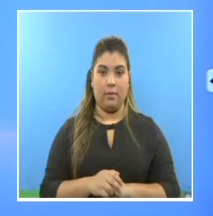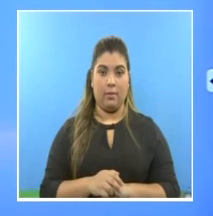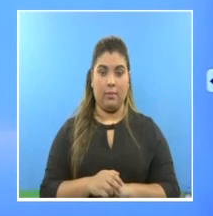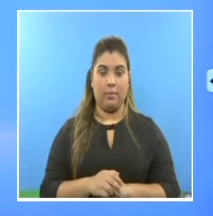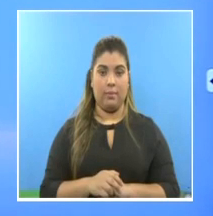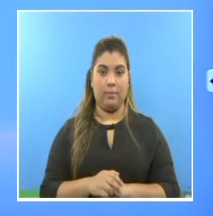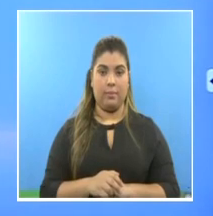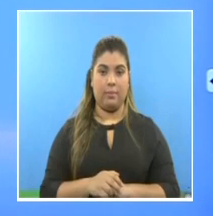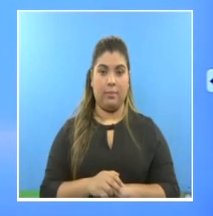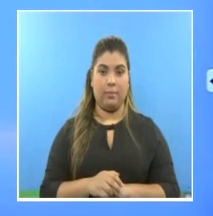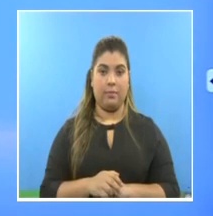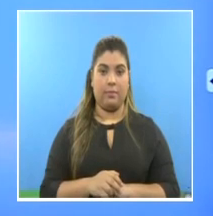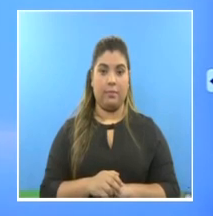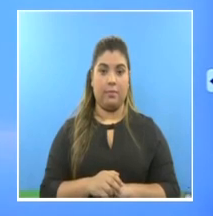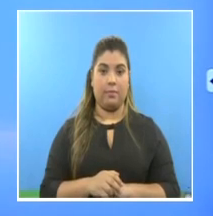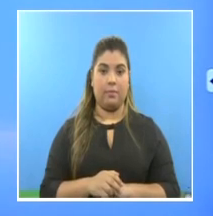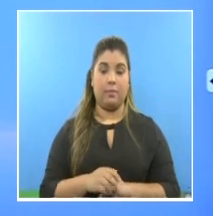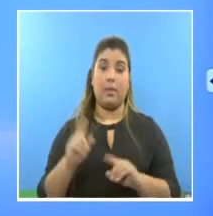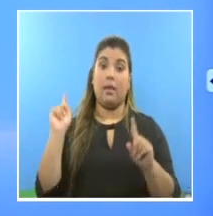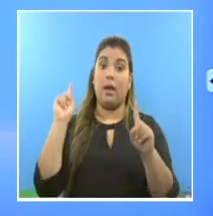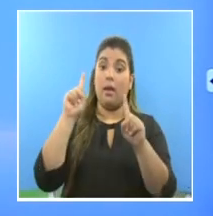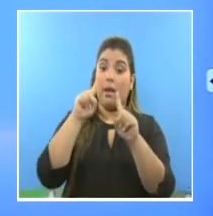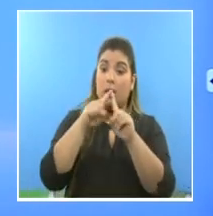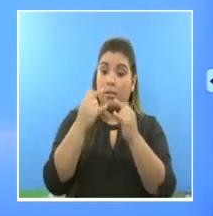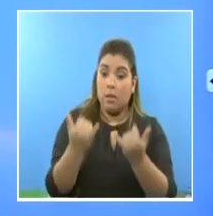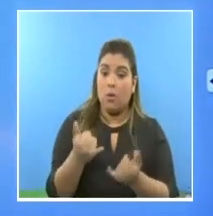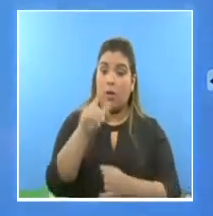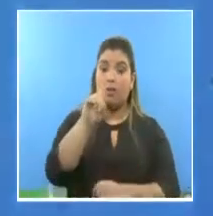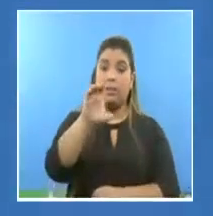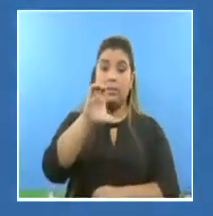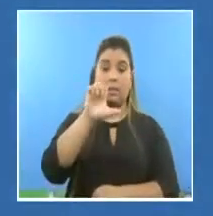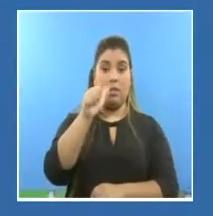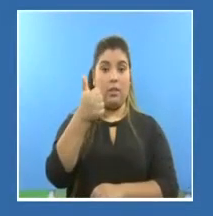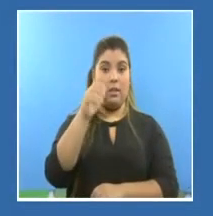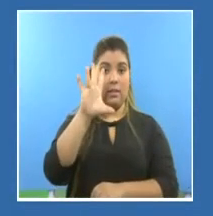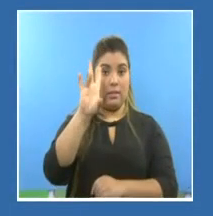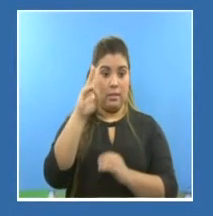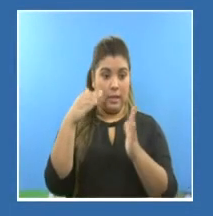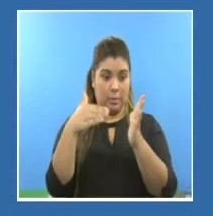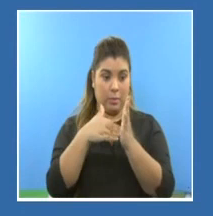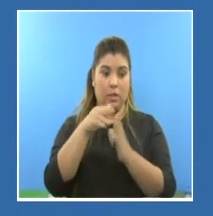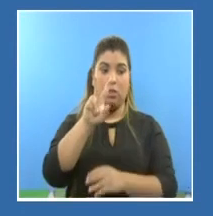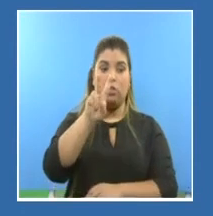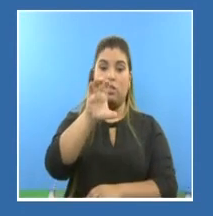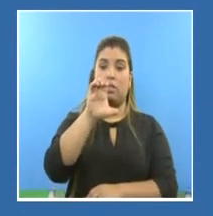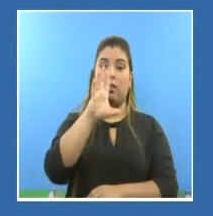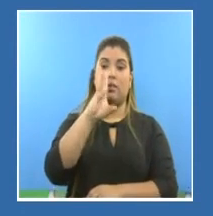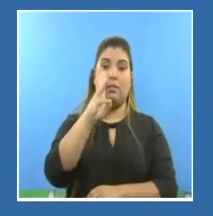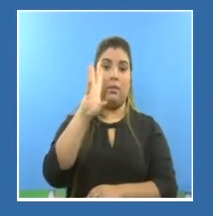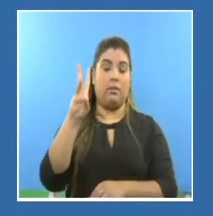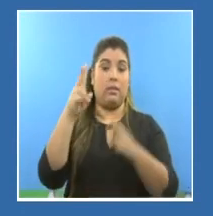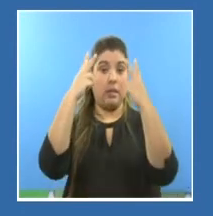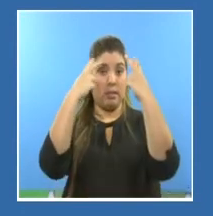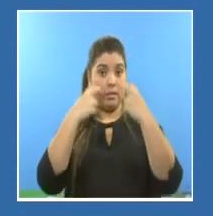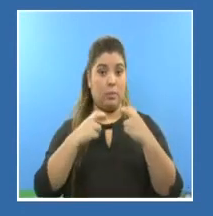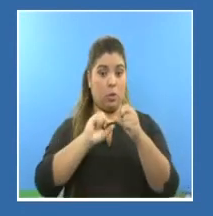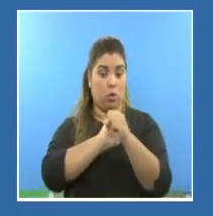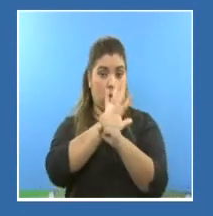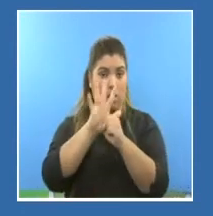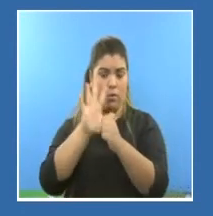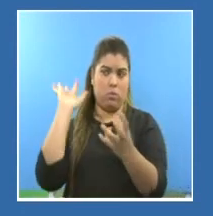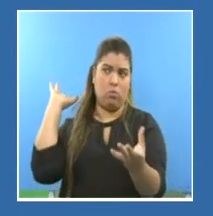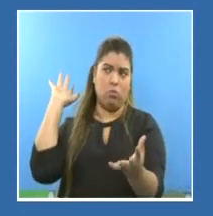Hemos alcanzado 117.266 pruebas totales